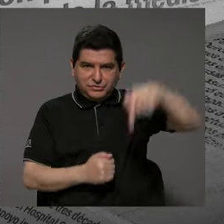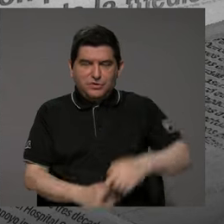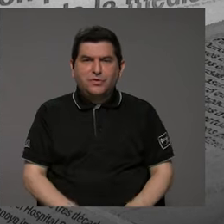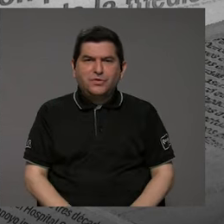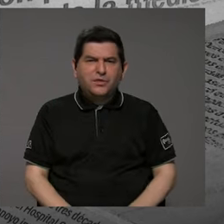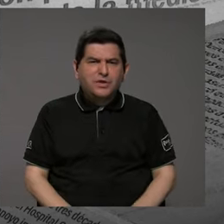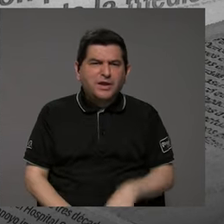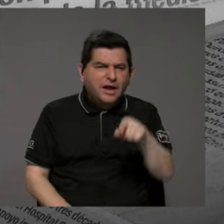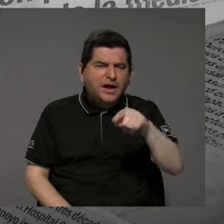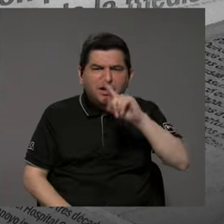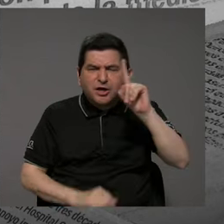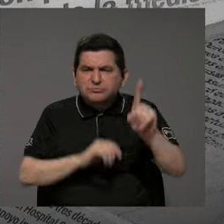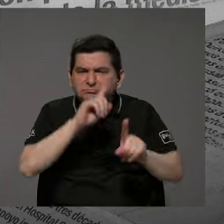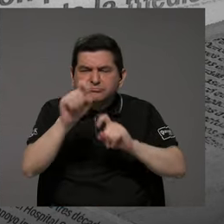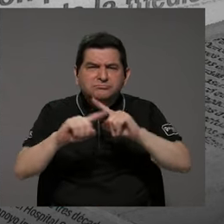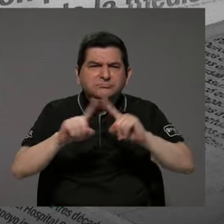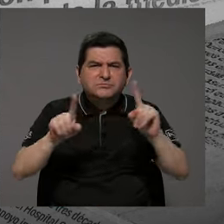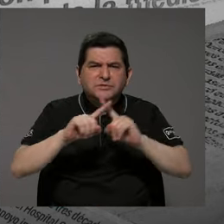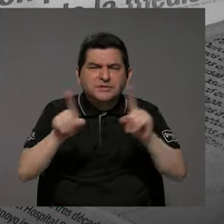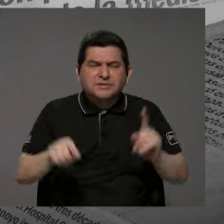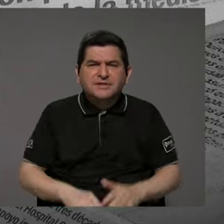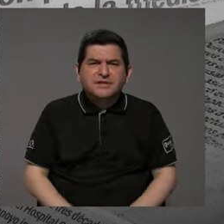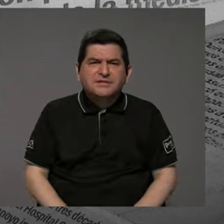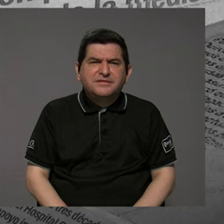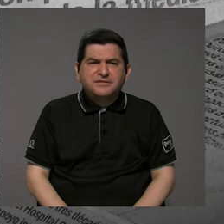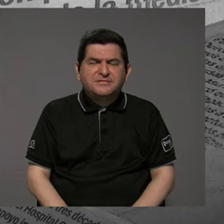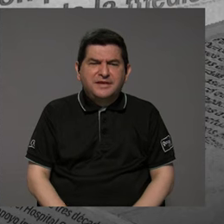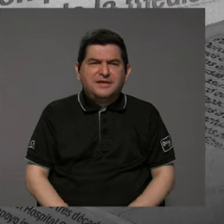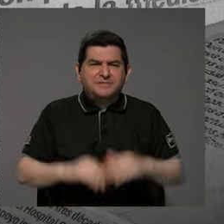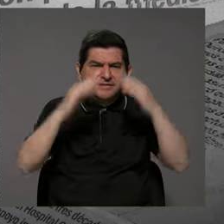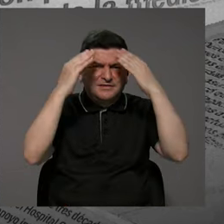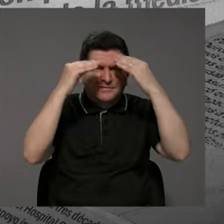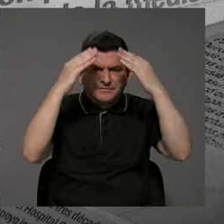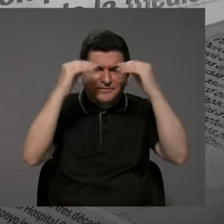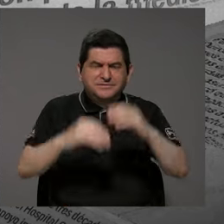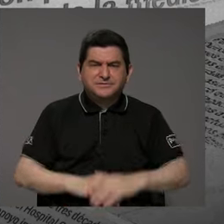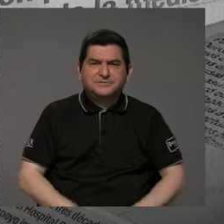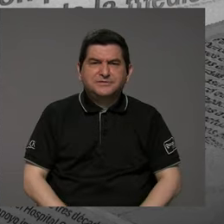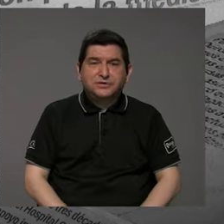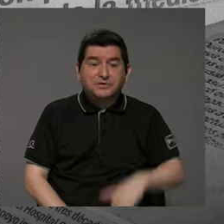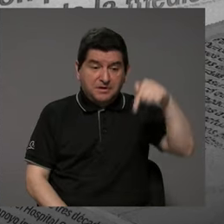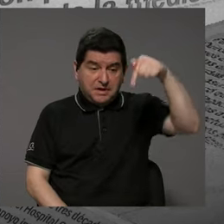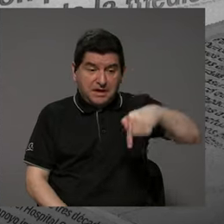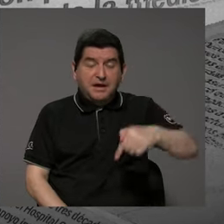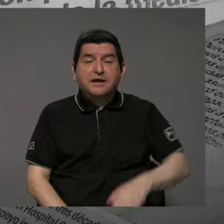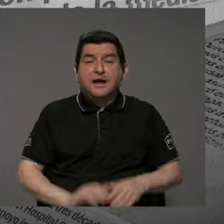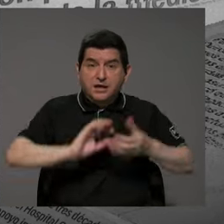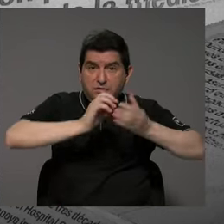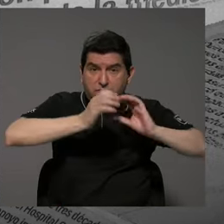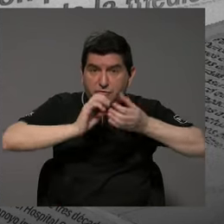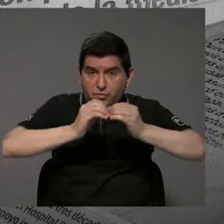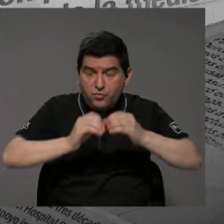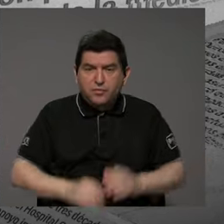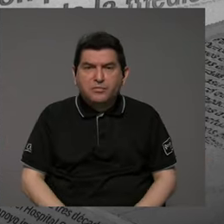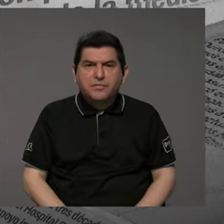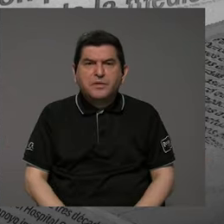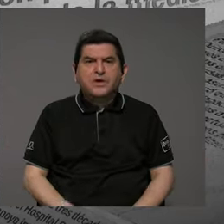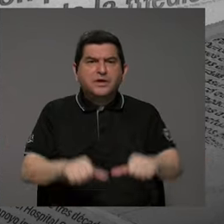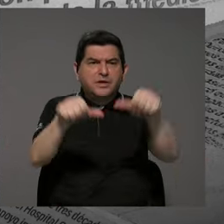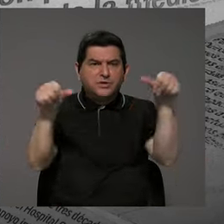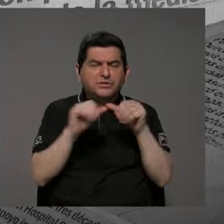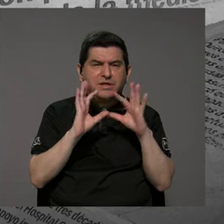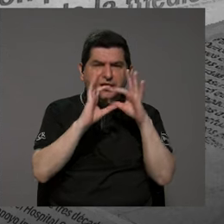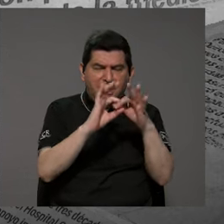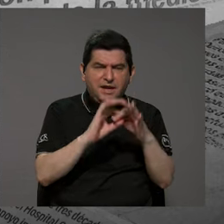vayan y consulten los diferentes, como mencionaba Doña Alejandra, pues aquí tenemos información, datos que vienen desde aspectos más